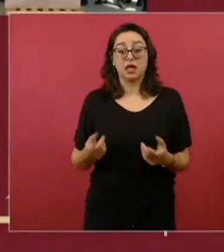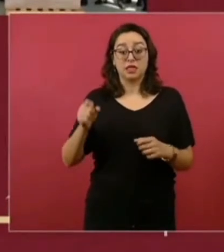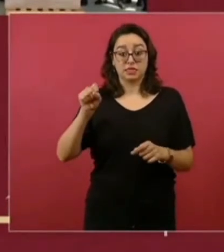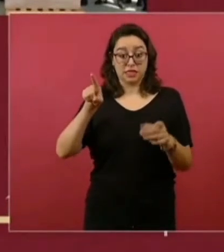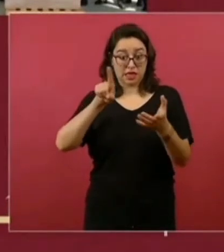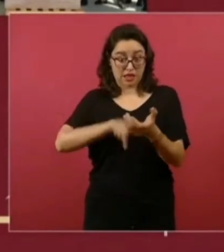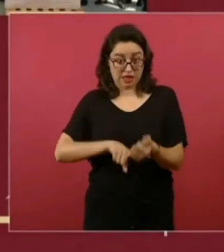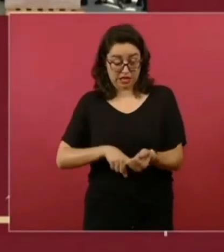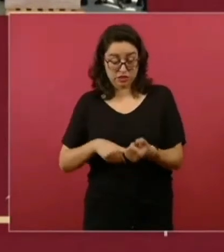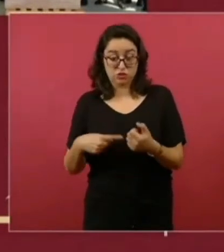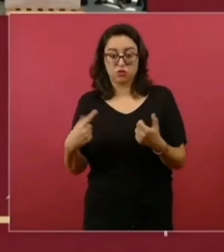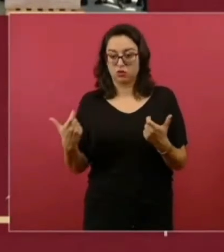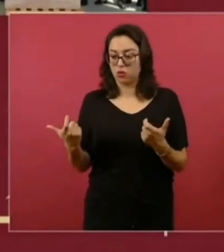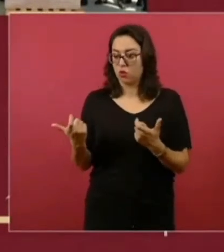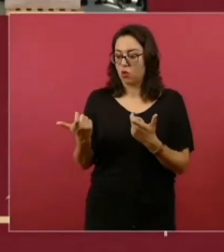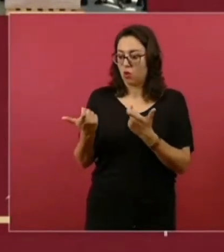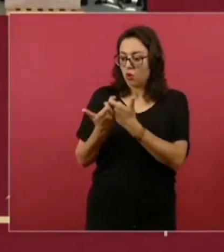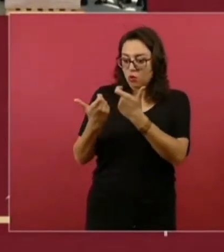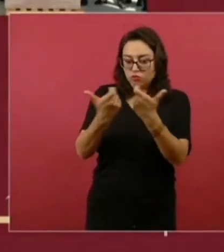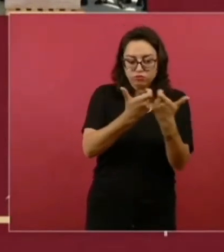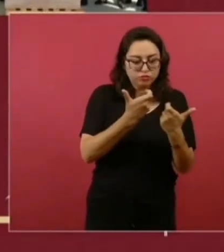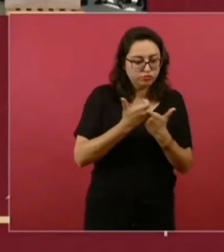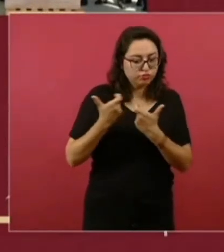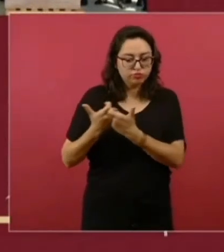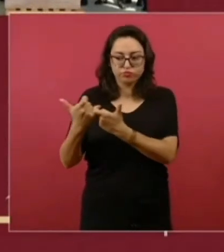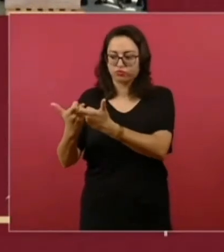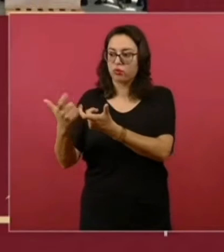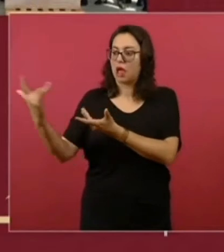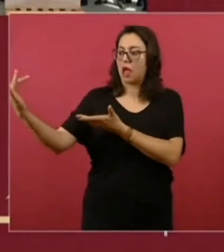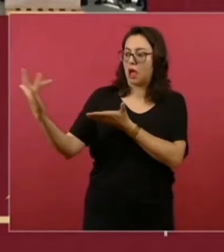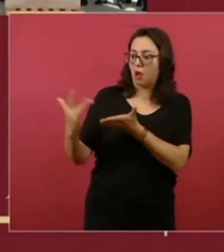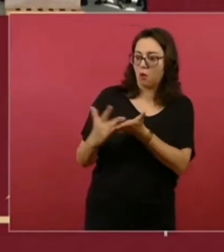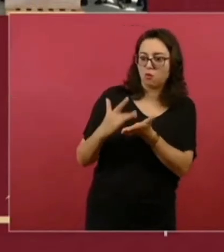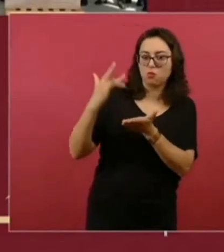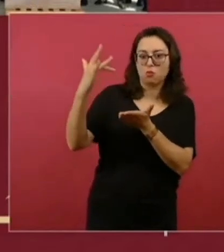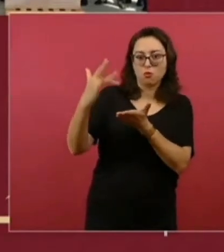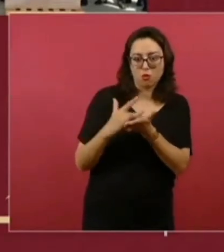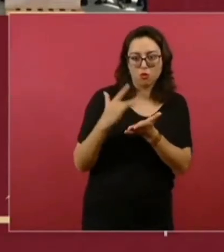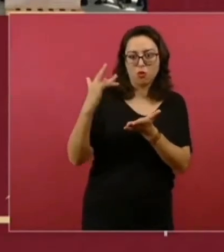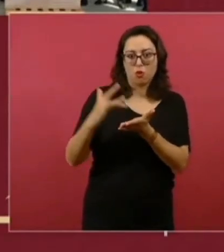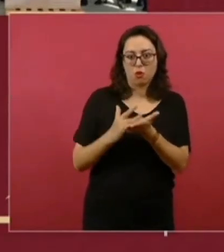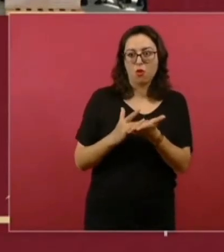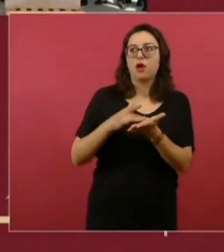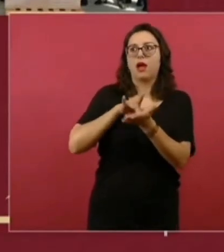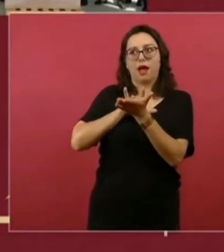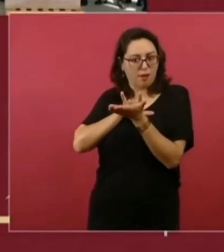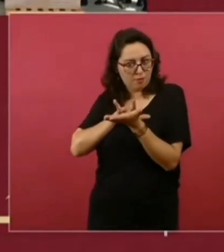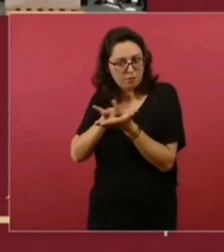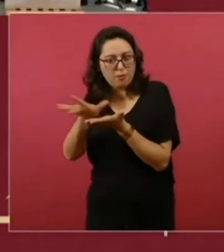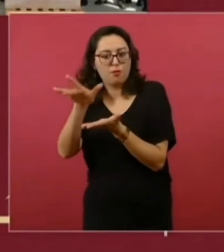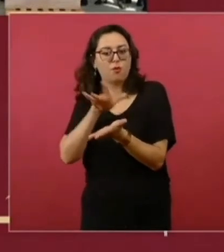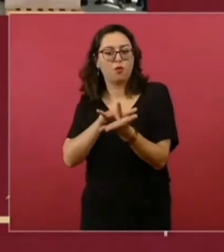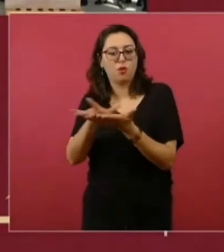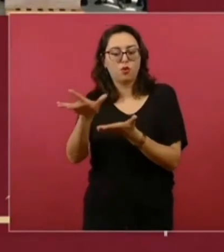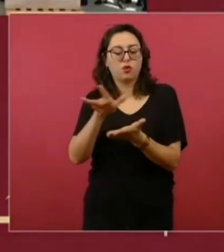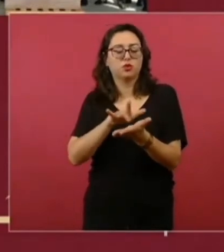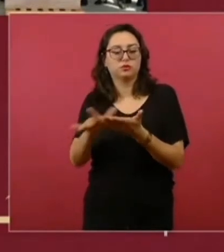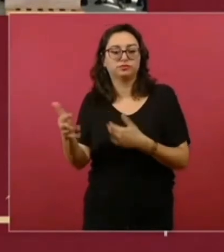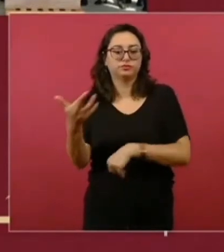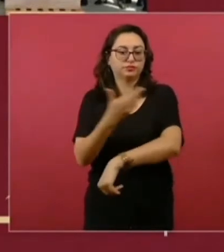México, se hizo un apartado de emergencia para conseguir ventiladores intermedios, insumos, medicamentos, pero también se hicieron